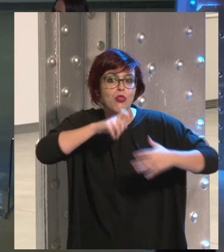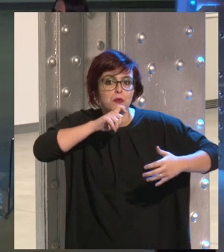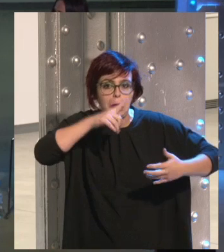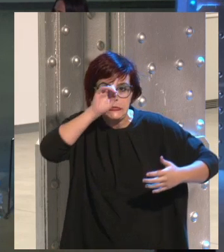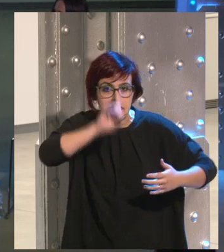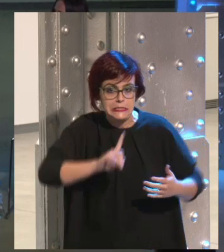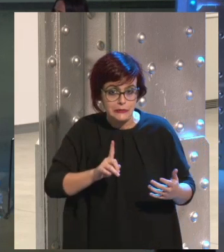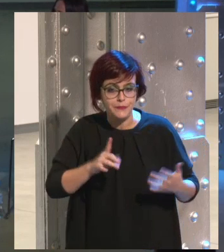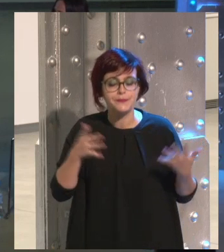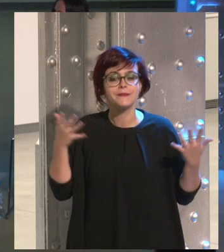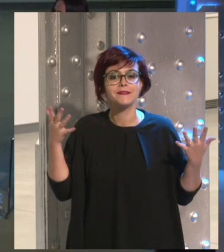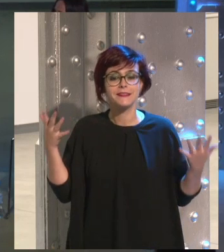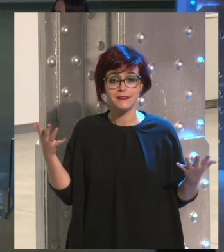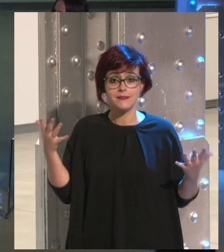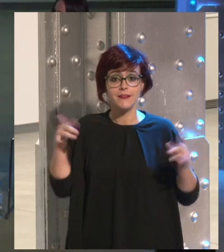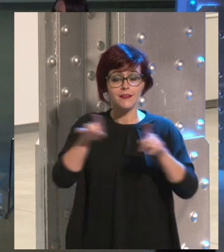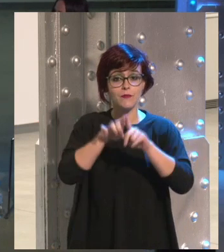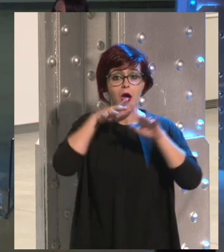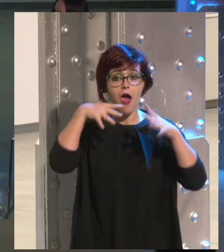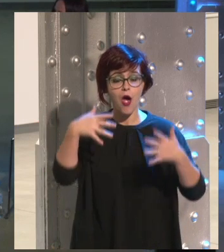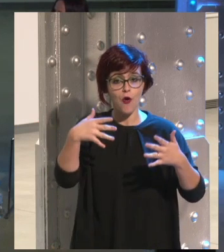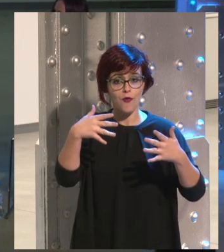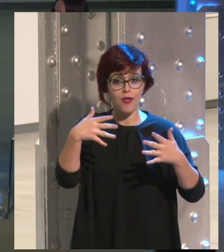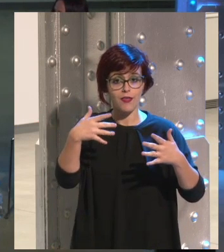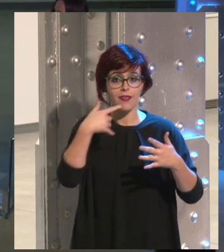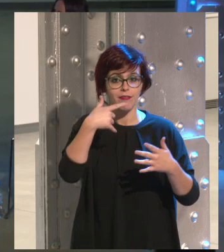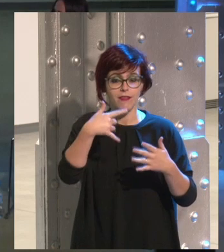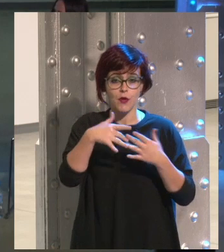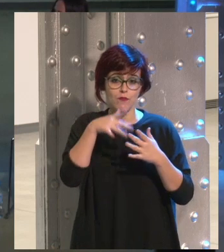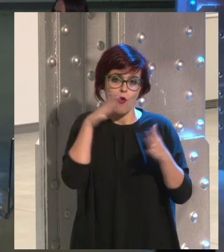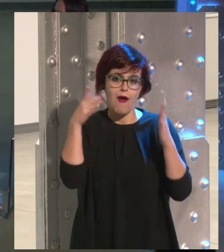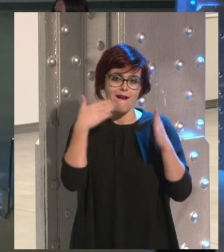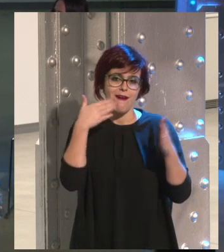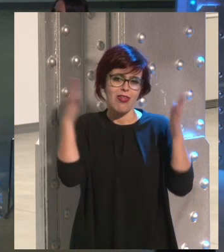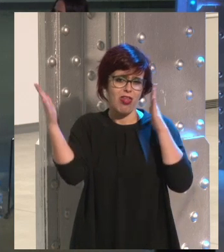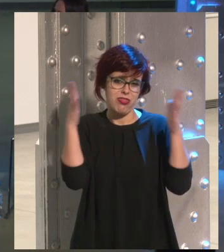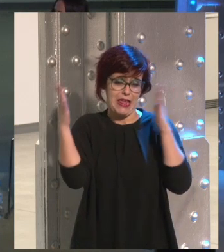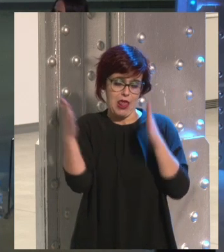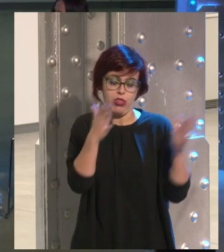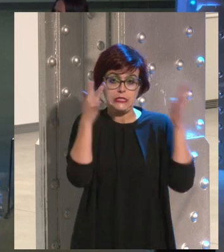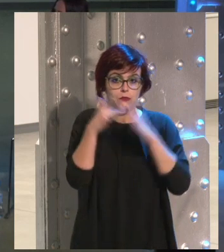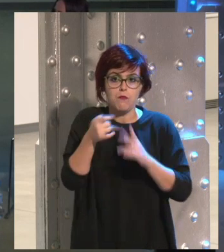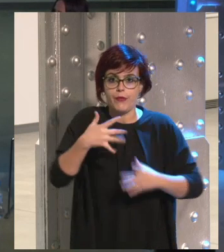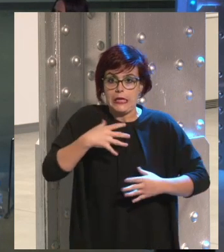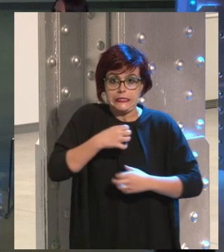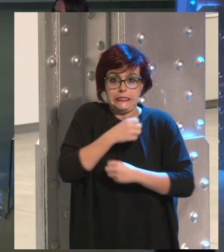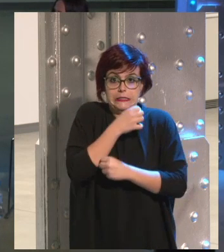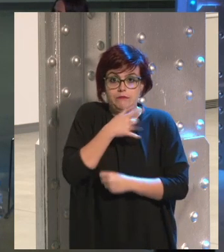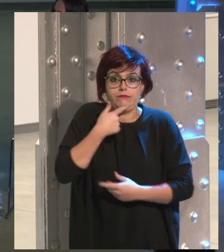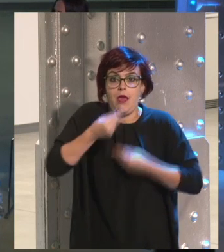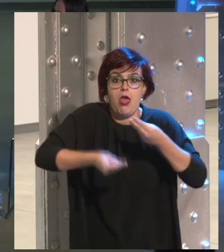menos con algo que en esta generación, yo digo la mía, nos ha pillado muy desbordado, es decir, esto ha sido como un tsunami.